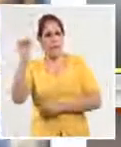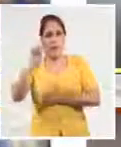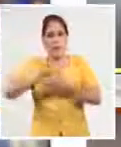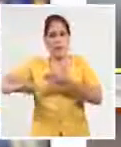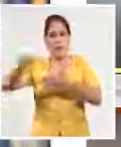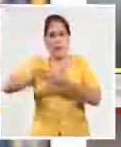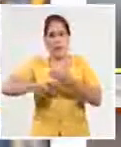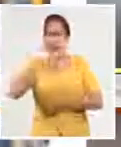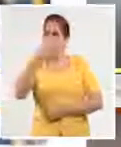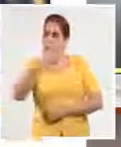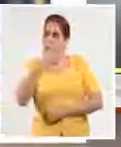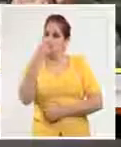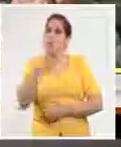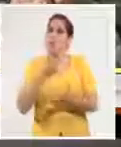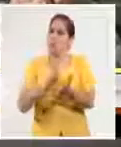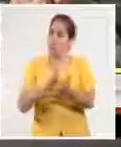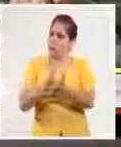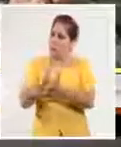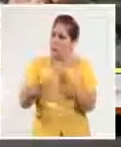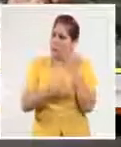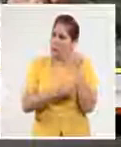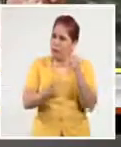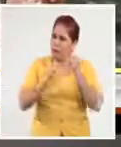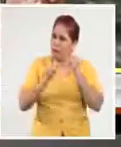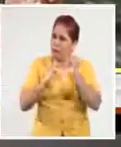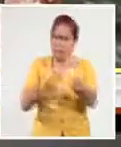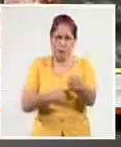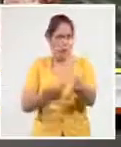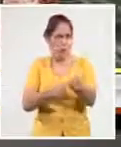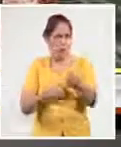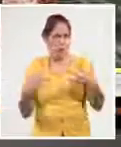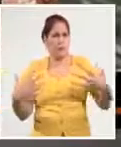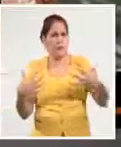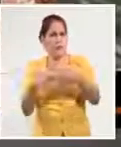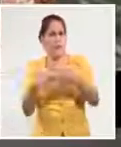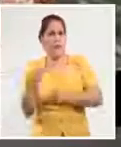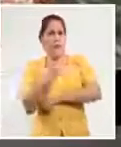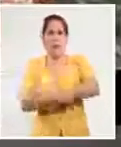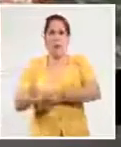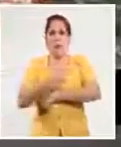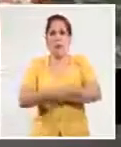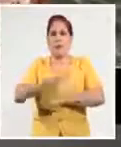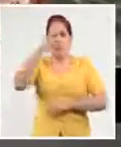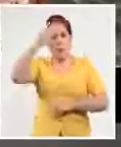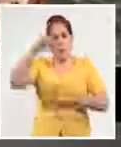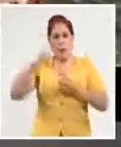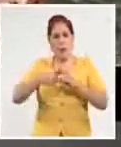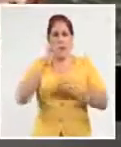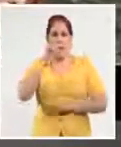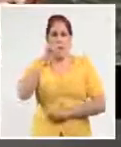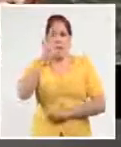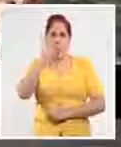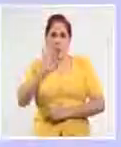ratificó la voluntad de continuar fortaleciendo las tradicionales relaciones de amistad que unen a ambas naciones.